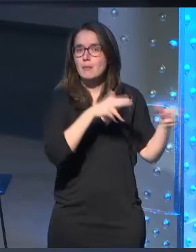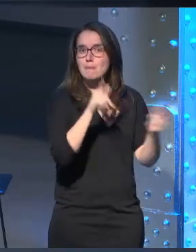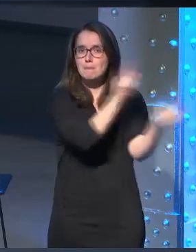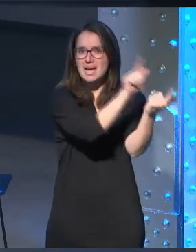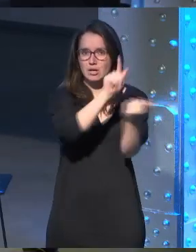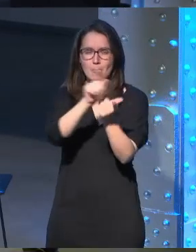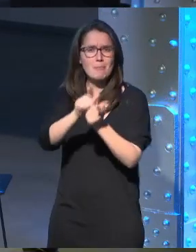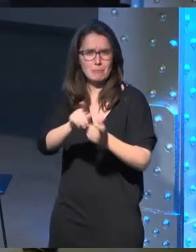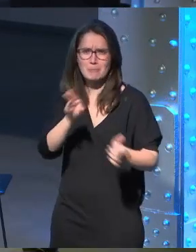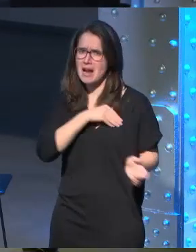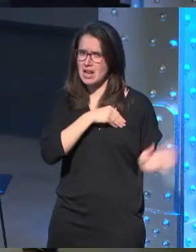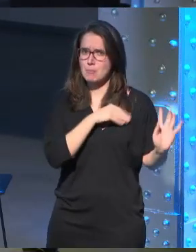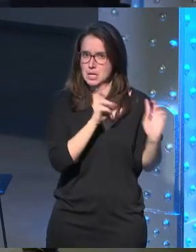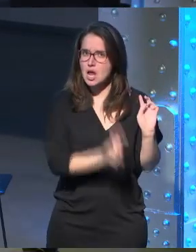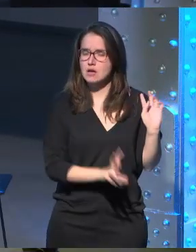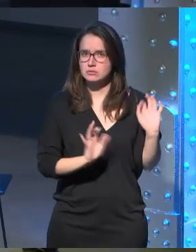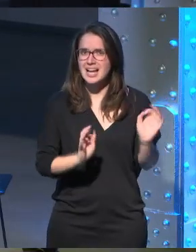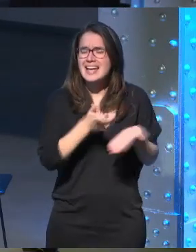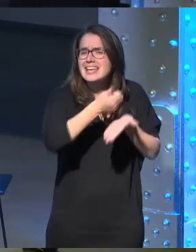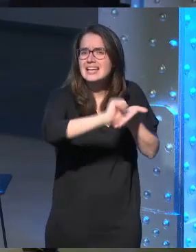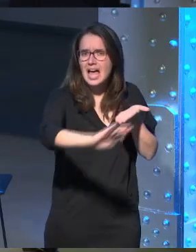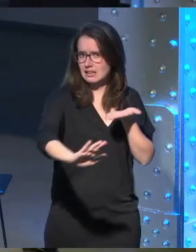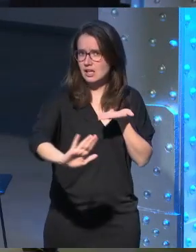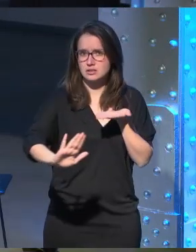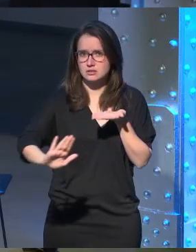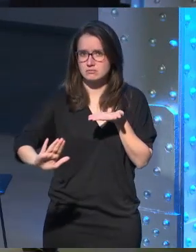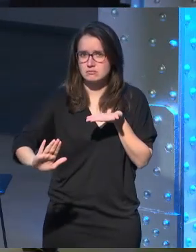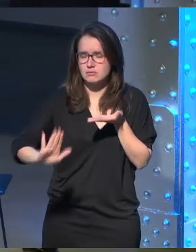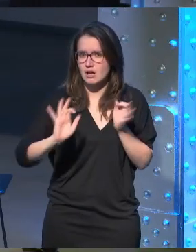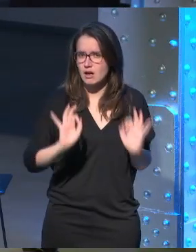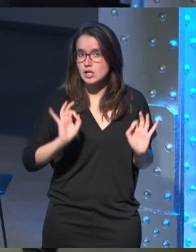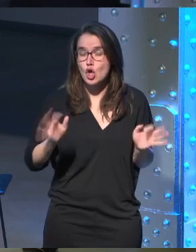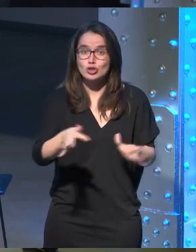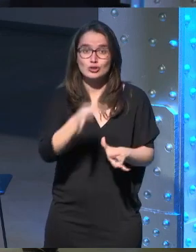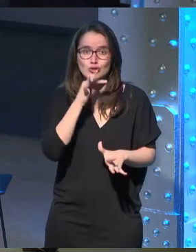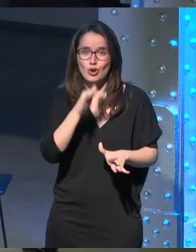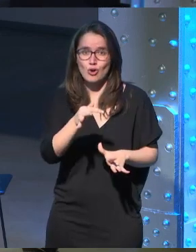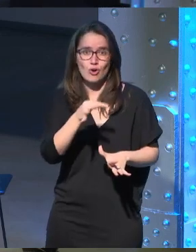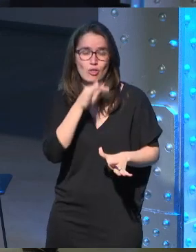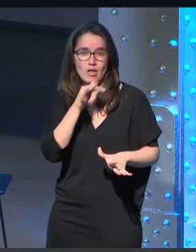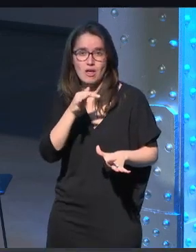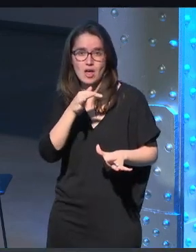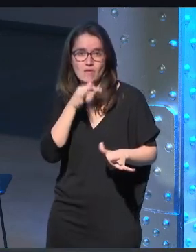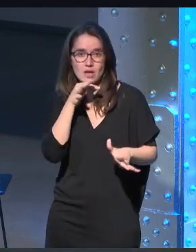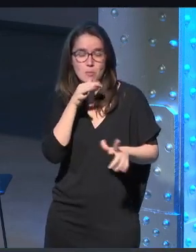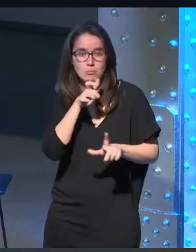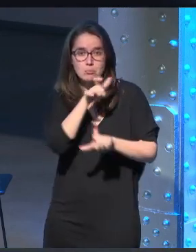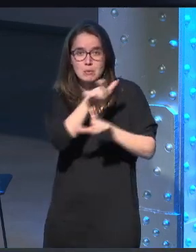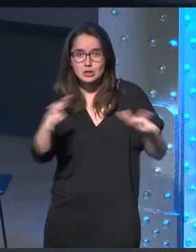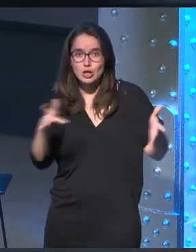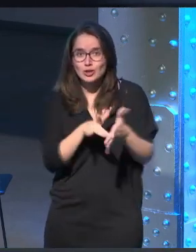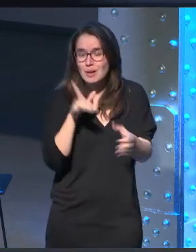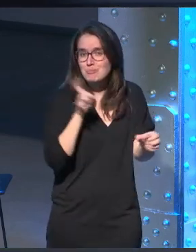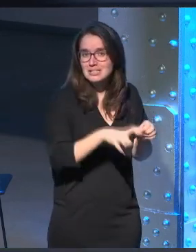merece mucho la pena es totalmente gratuito y no tenemos todavía a nadie que no nos haya dicho que